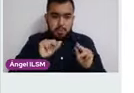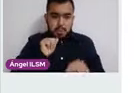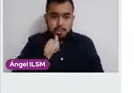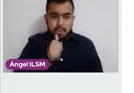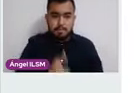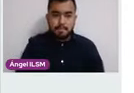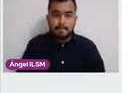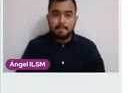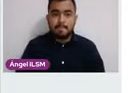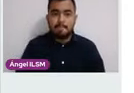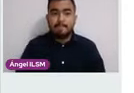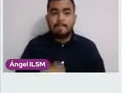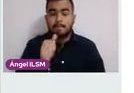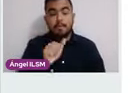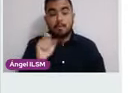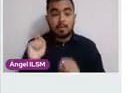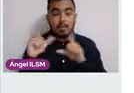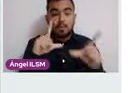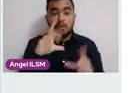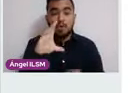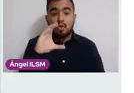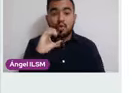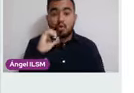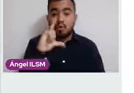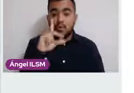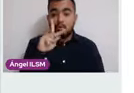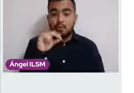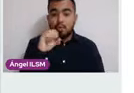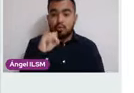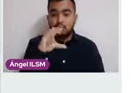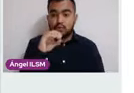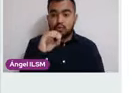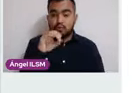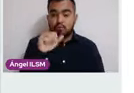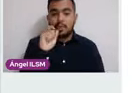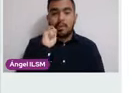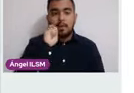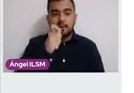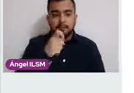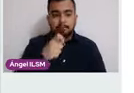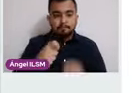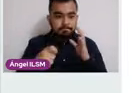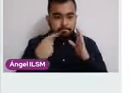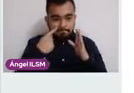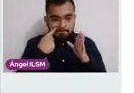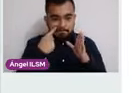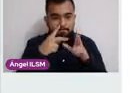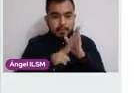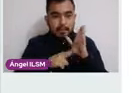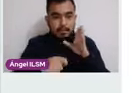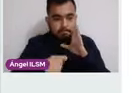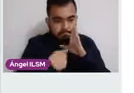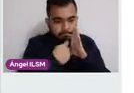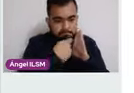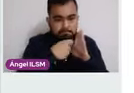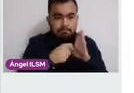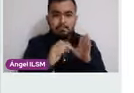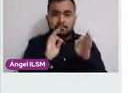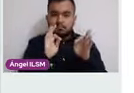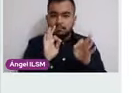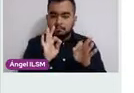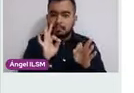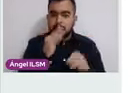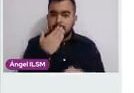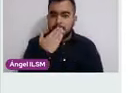Ese mismo día que se realiza la colposcopía, se toma un papá Nicolau. La muestra fue adecuada, zona de transformación. Esta